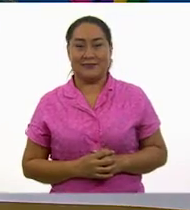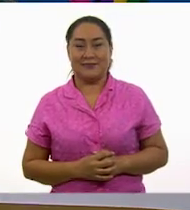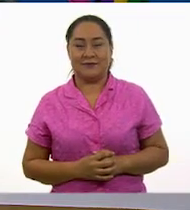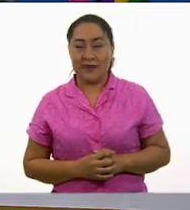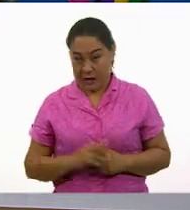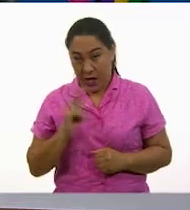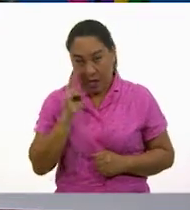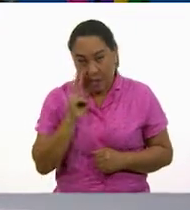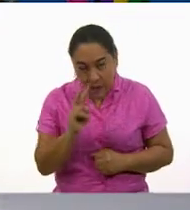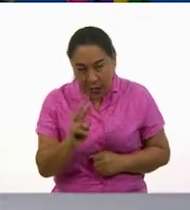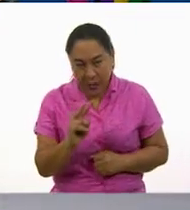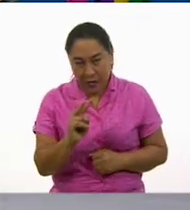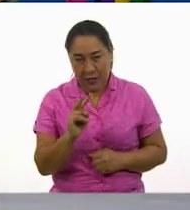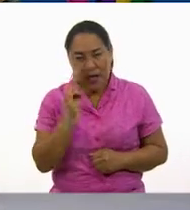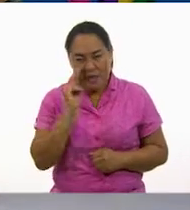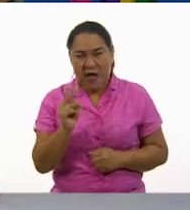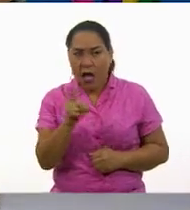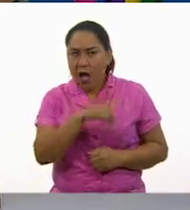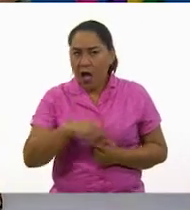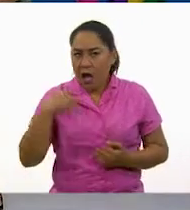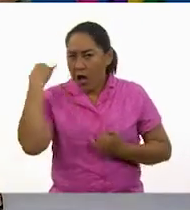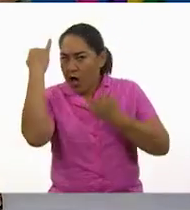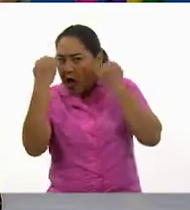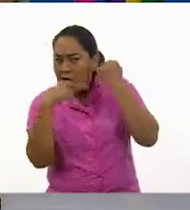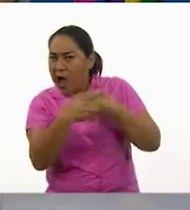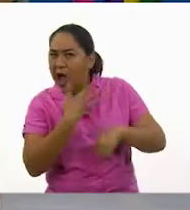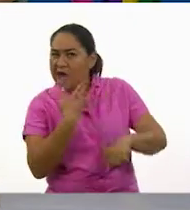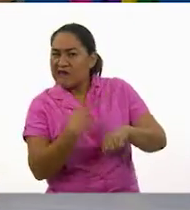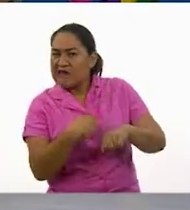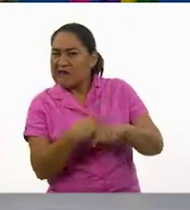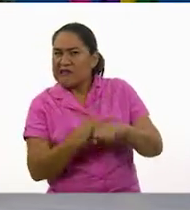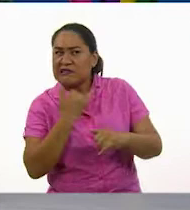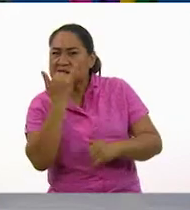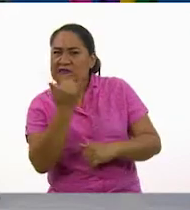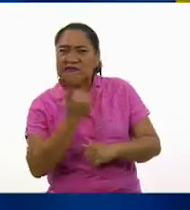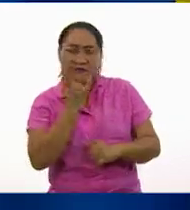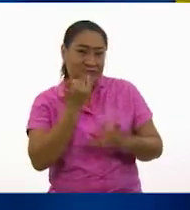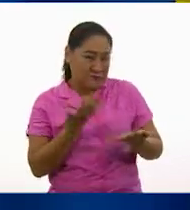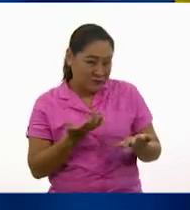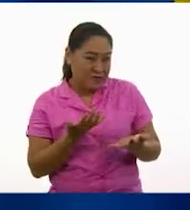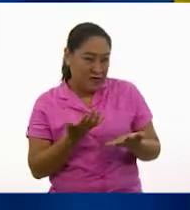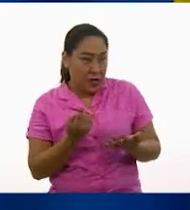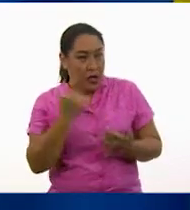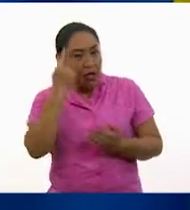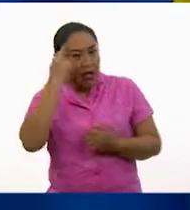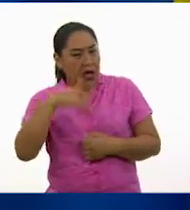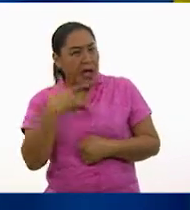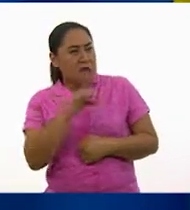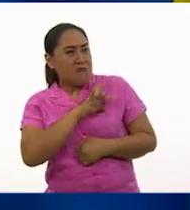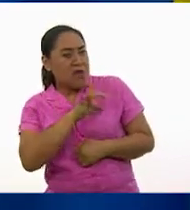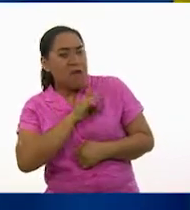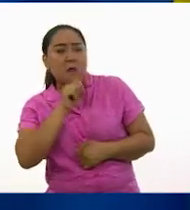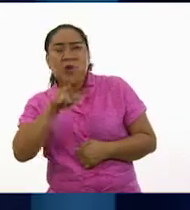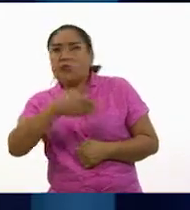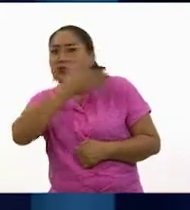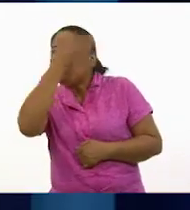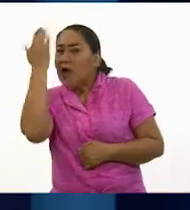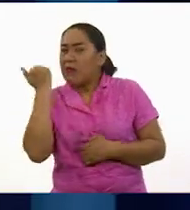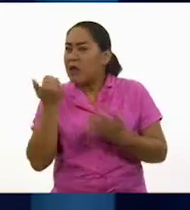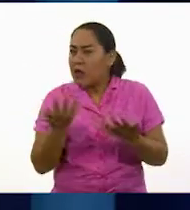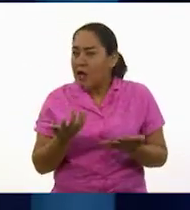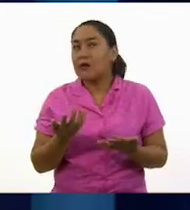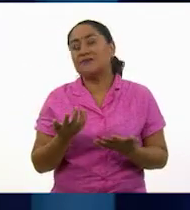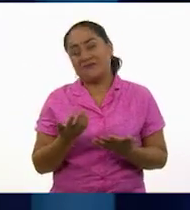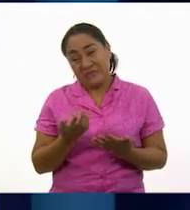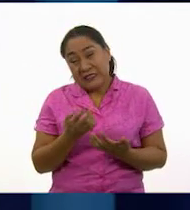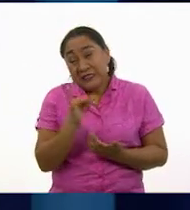¿Viste cómo todos juzgaron la situación de Lupita? Sí. ¿Cómo actuaron por miedo e ignorancia? Y casi le